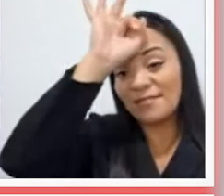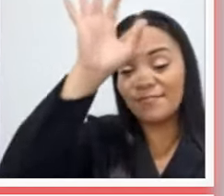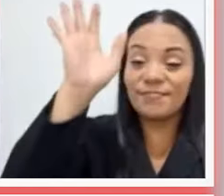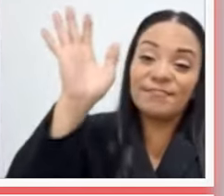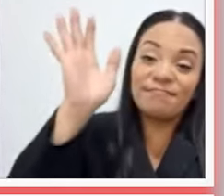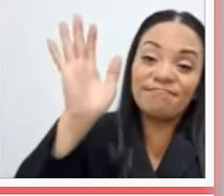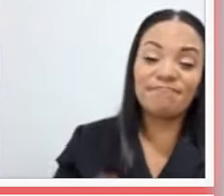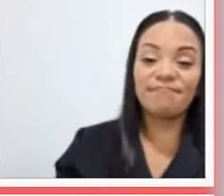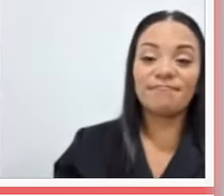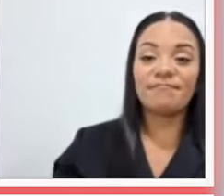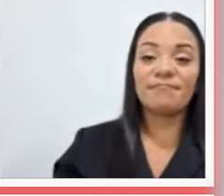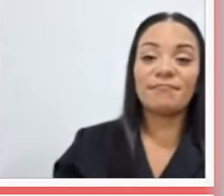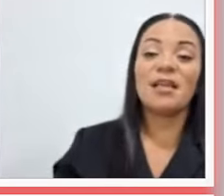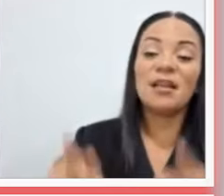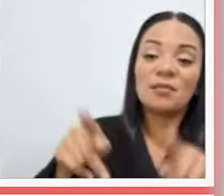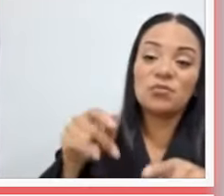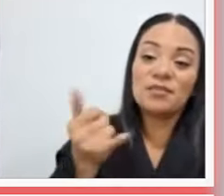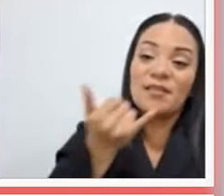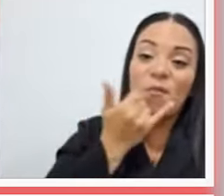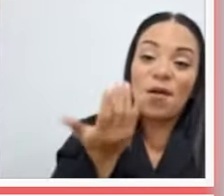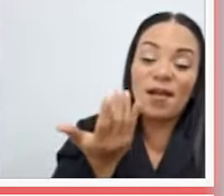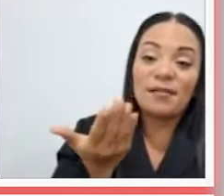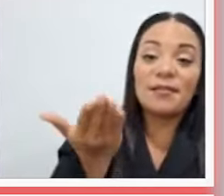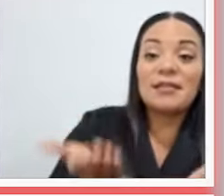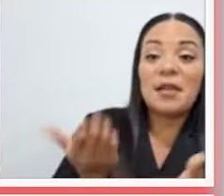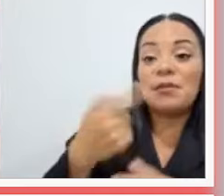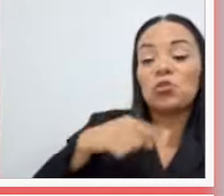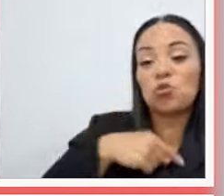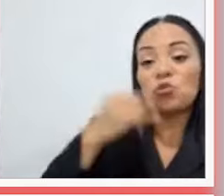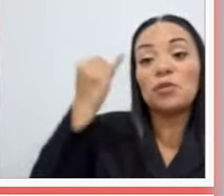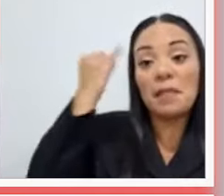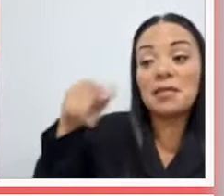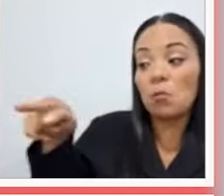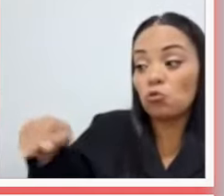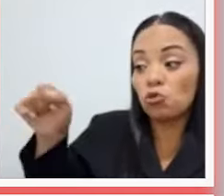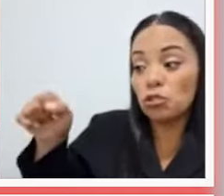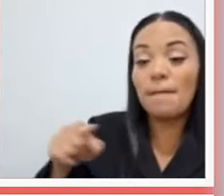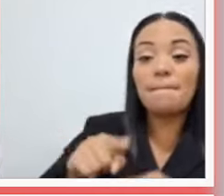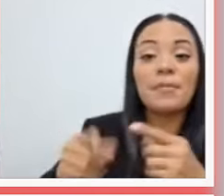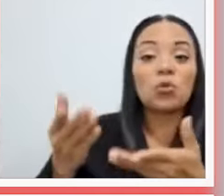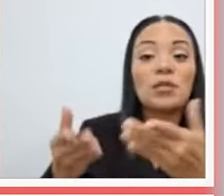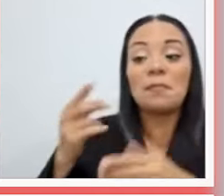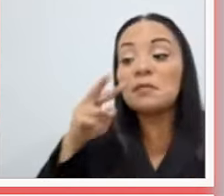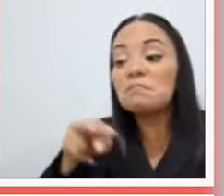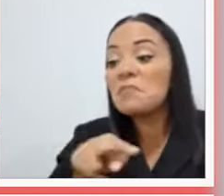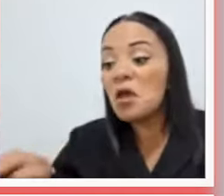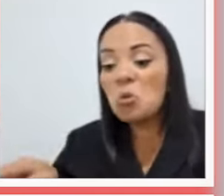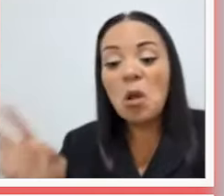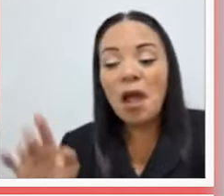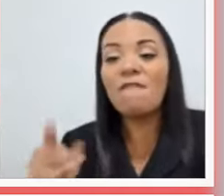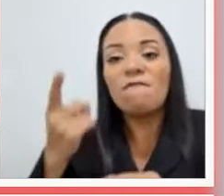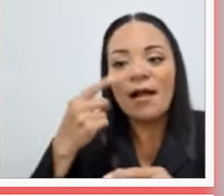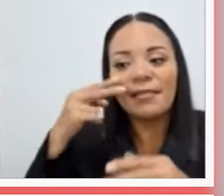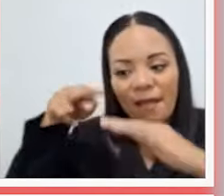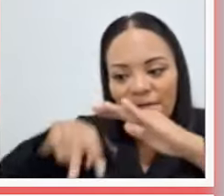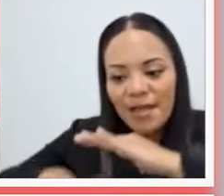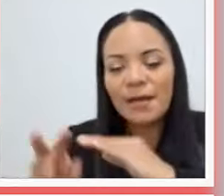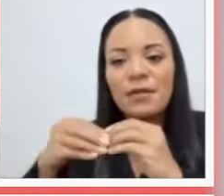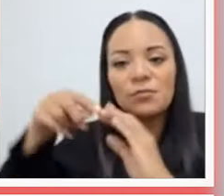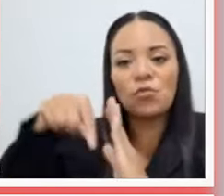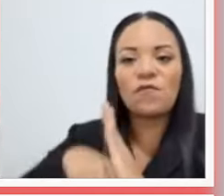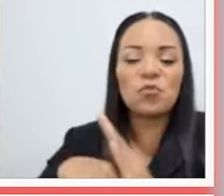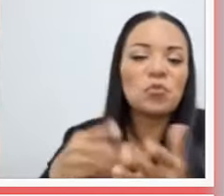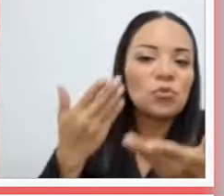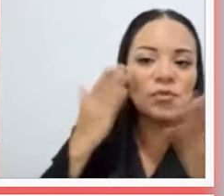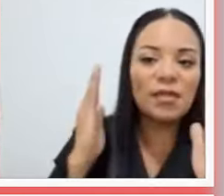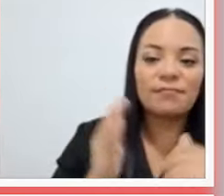Uno se equivoca, uno puede imaginarse qué hay ahí, pero nunca fueron a levantar asfalto, nada, ¿verdad? O que no supieran, y ahora no se quieren echar para atrás.